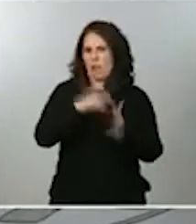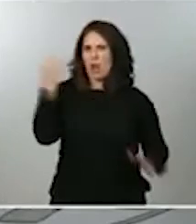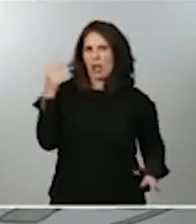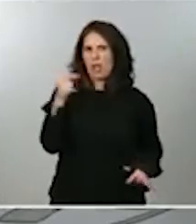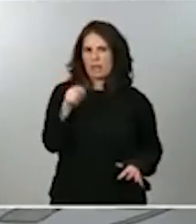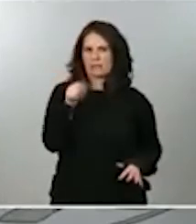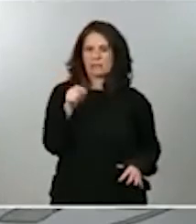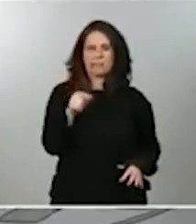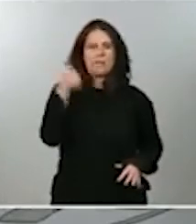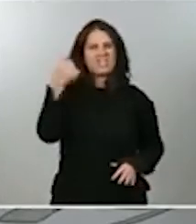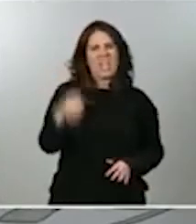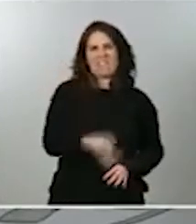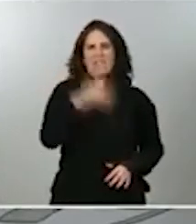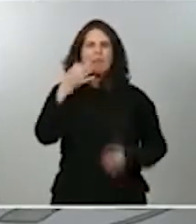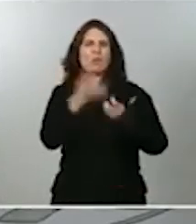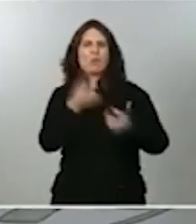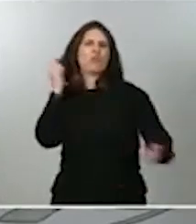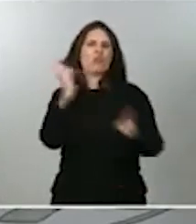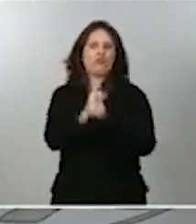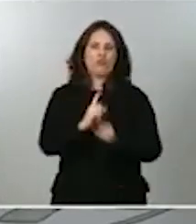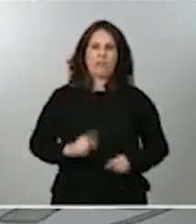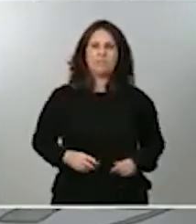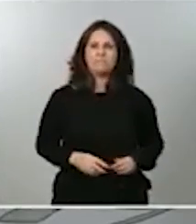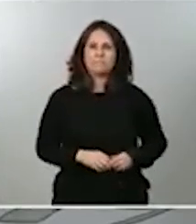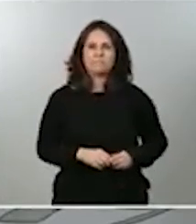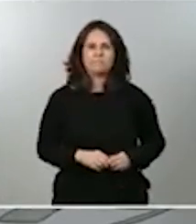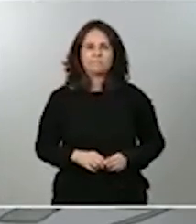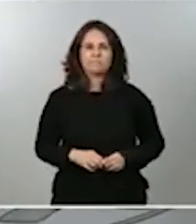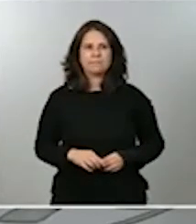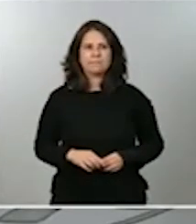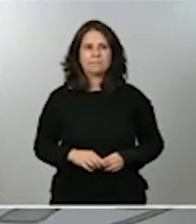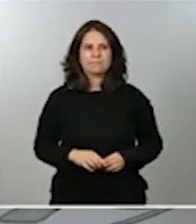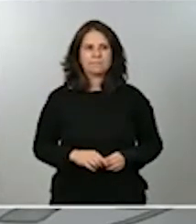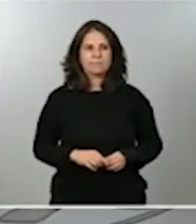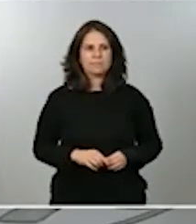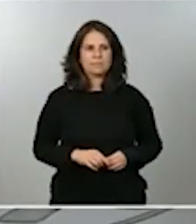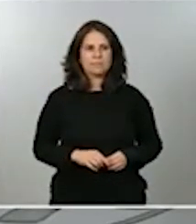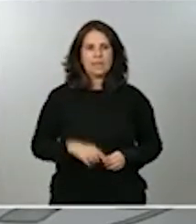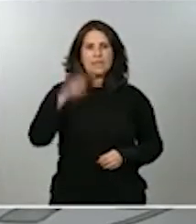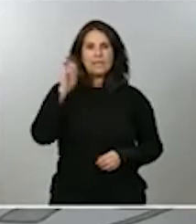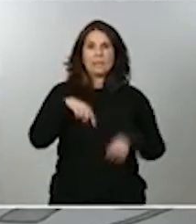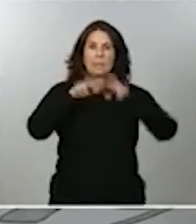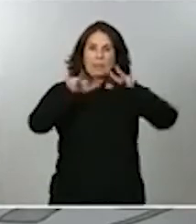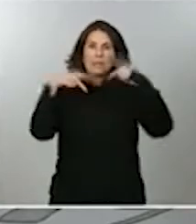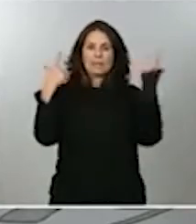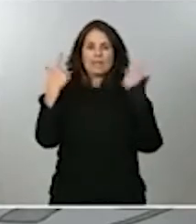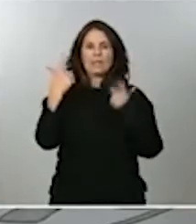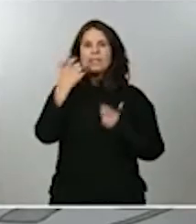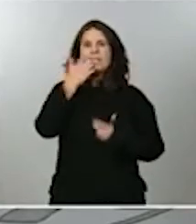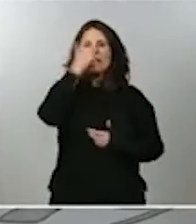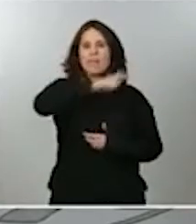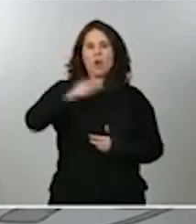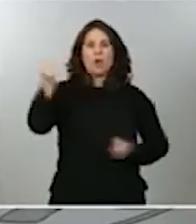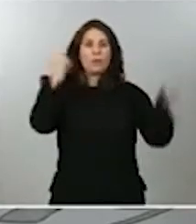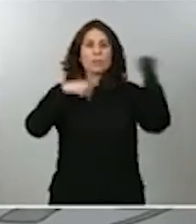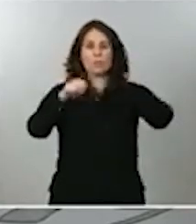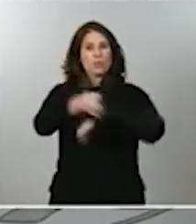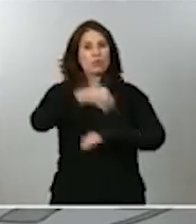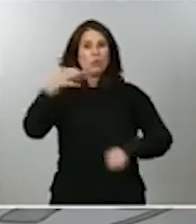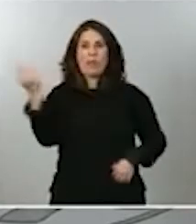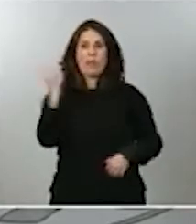erosión de nuestras bases imponibles. También va a permitir perseguir comportamientos inadecuados de grandes empresas